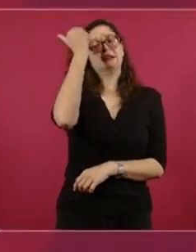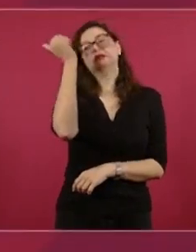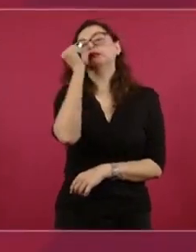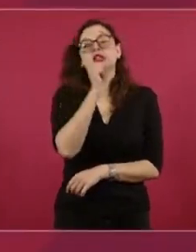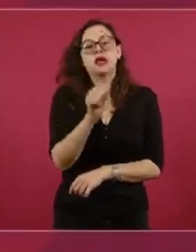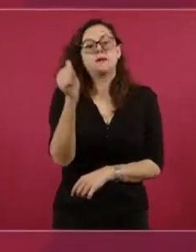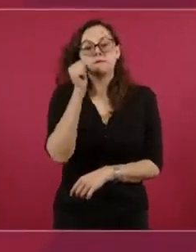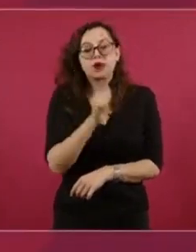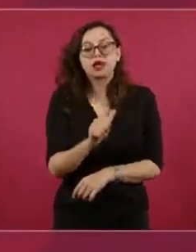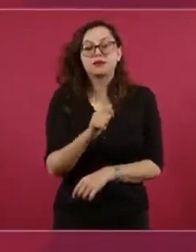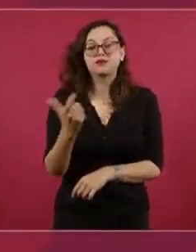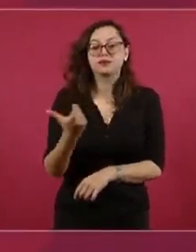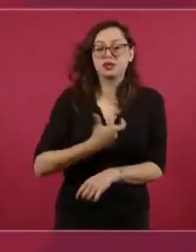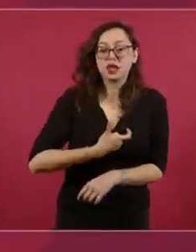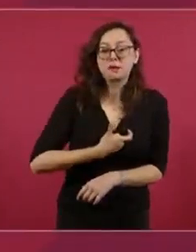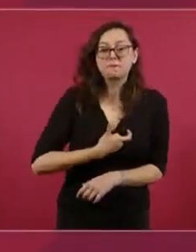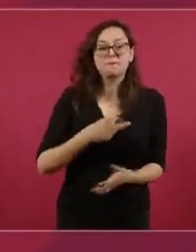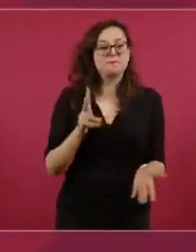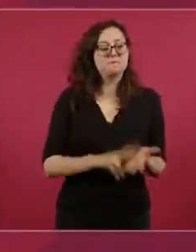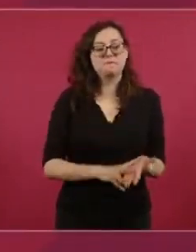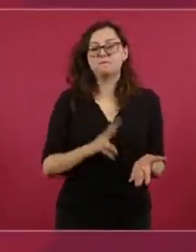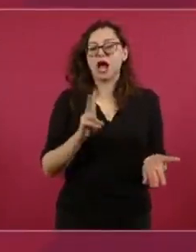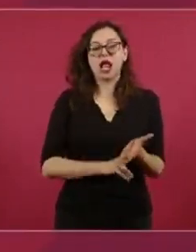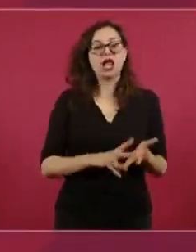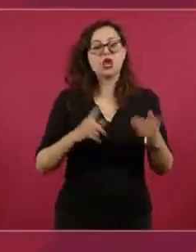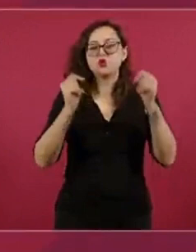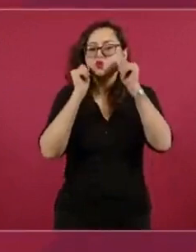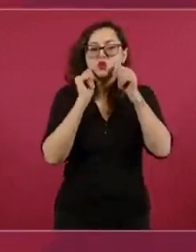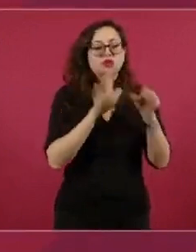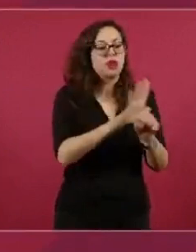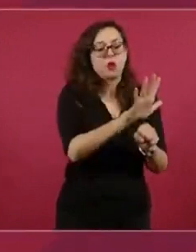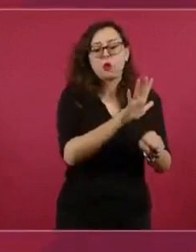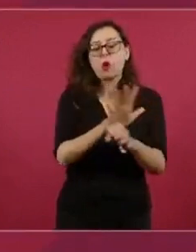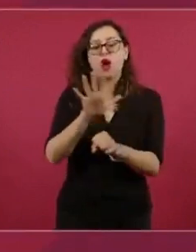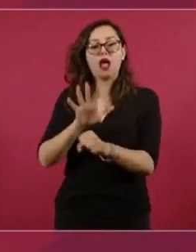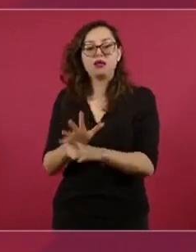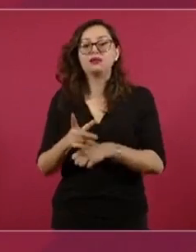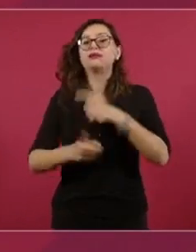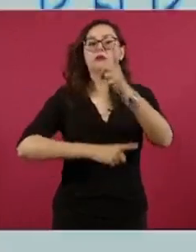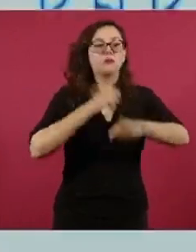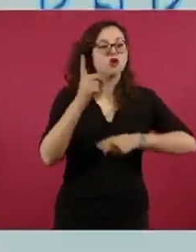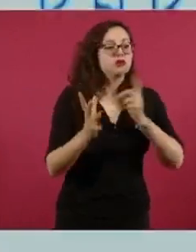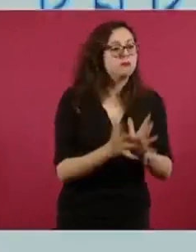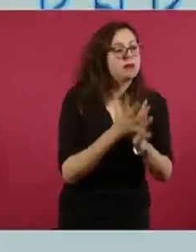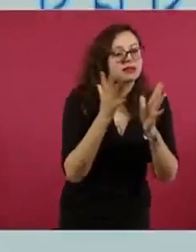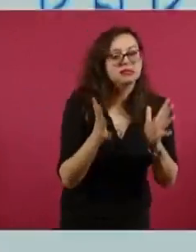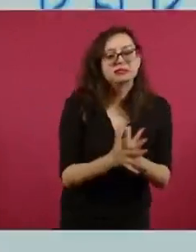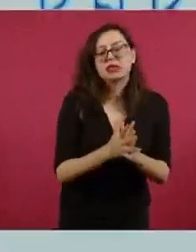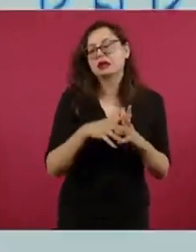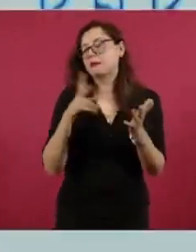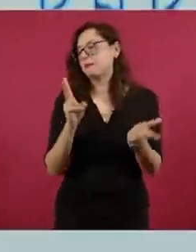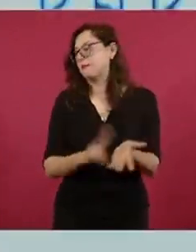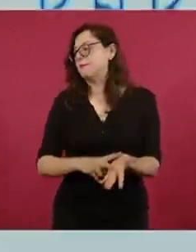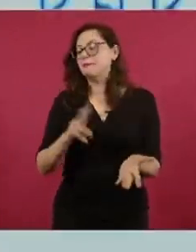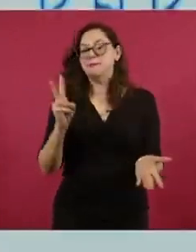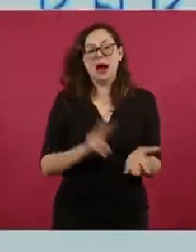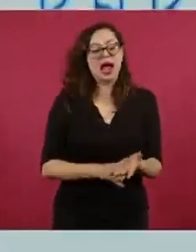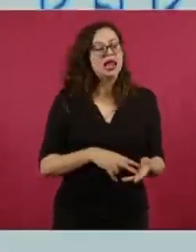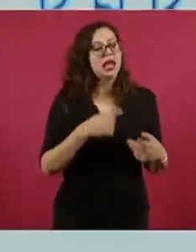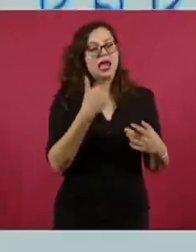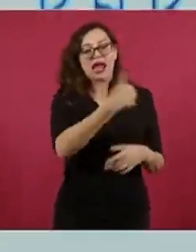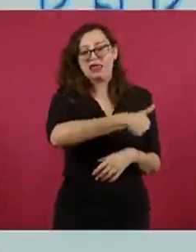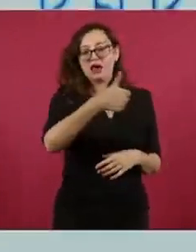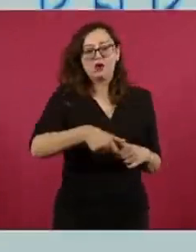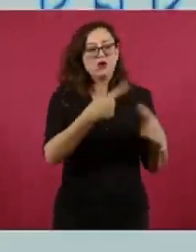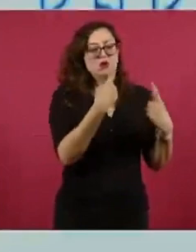Todas las medallas tienen un valor invaluable, todos los deportistas participantes tienen un valor incalculable, cada quien lo vivió de diferente